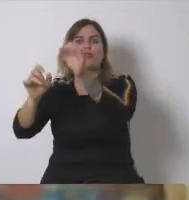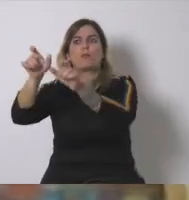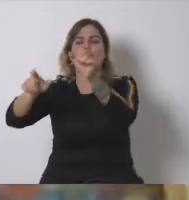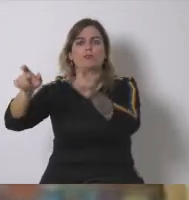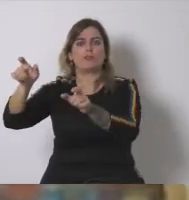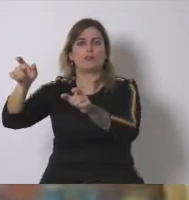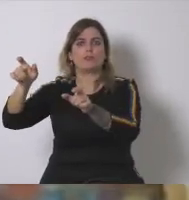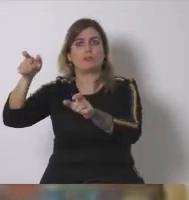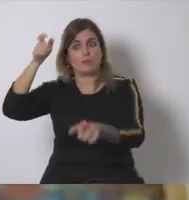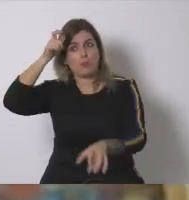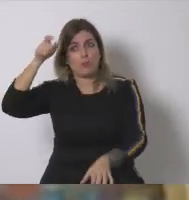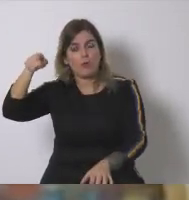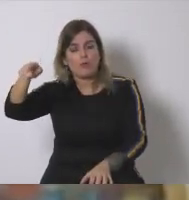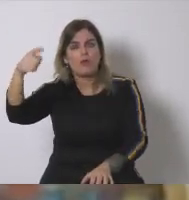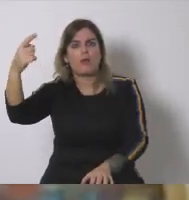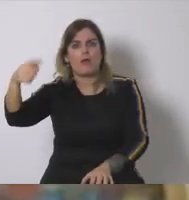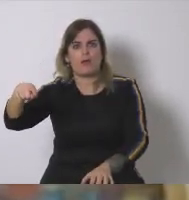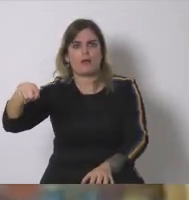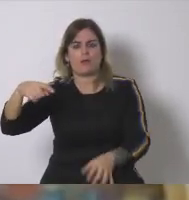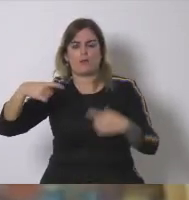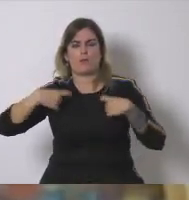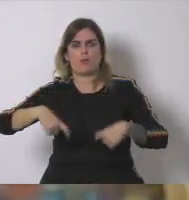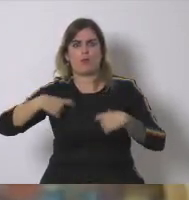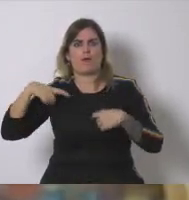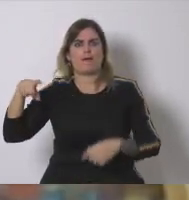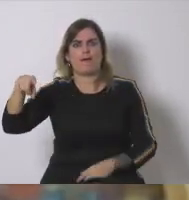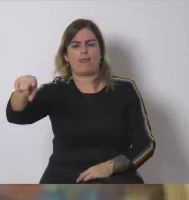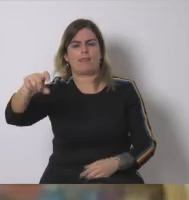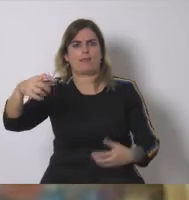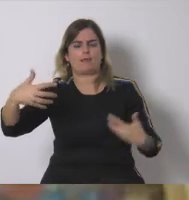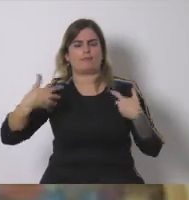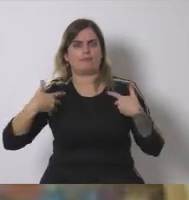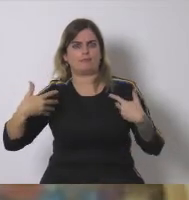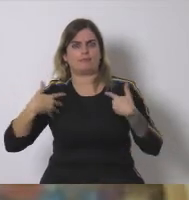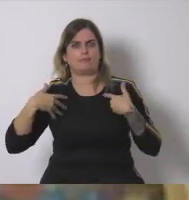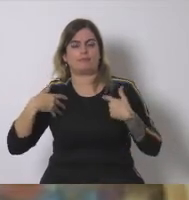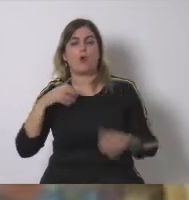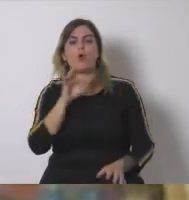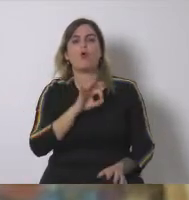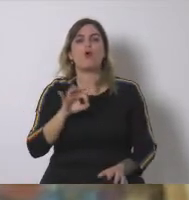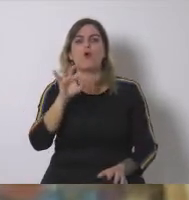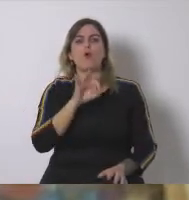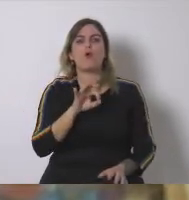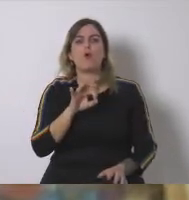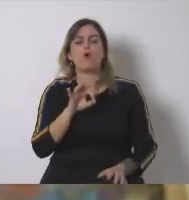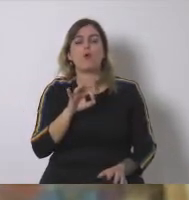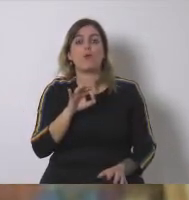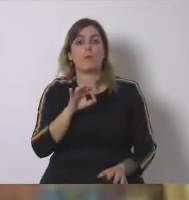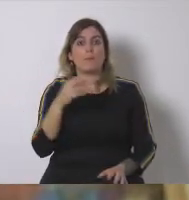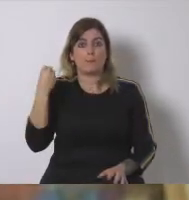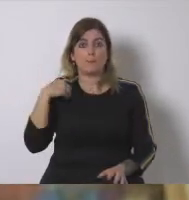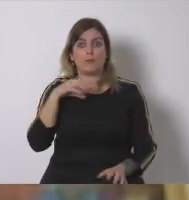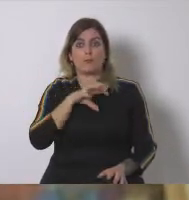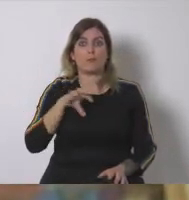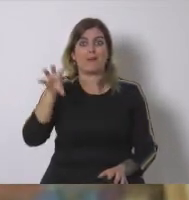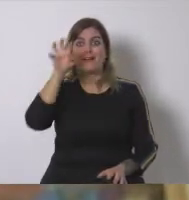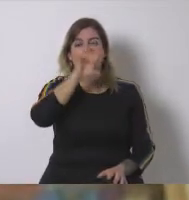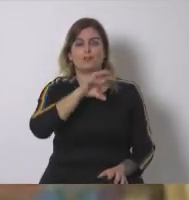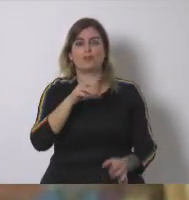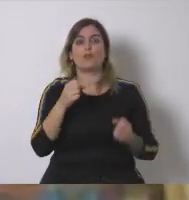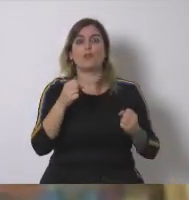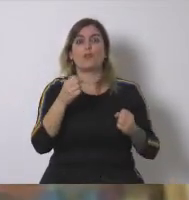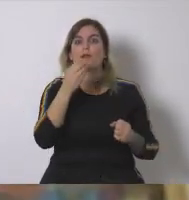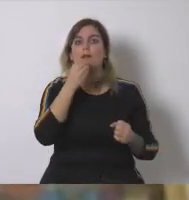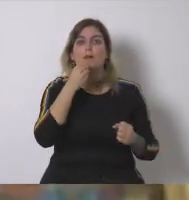cáncer de pulmón. O la relación de la pérdida de soberanía alimentaria en estos países donde muchas